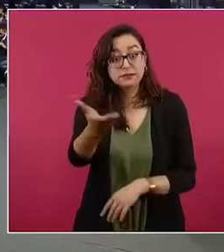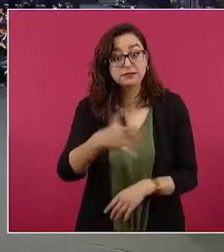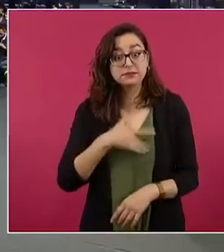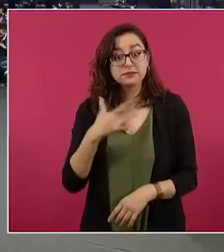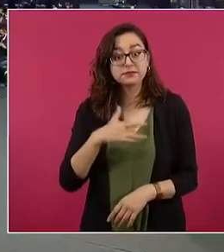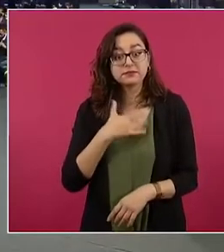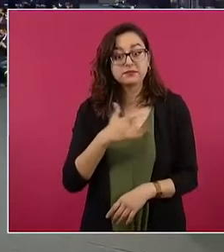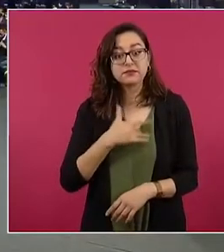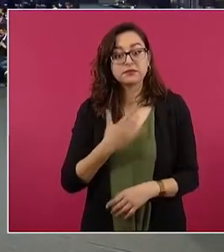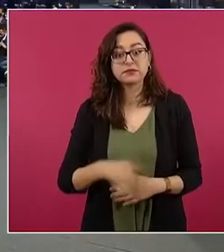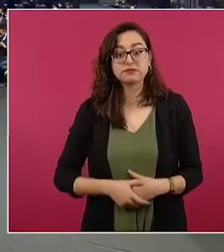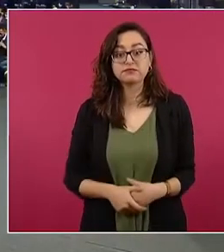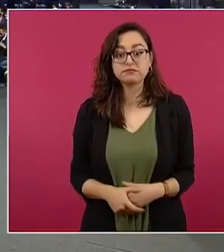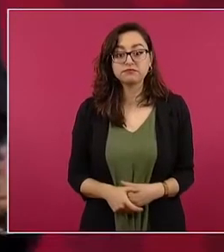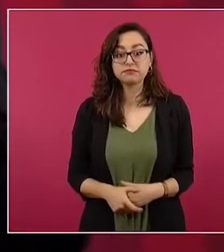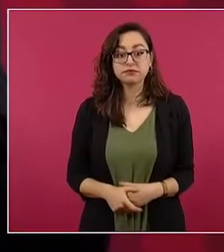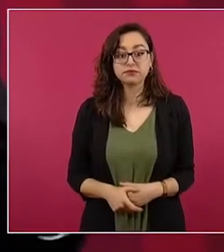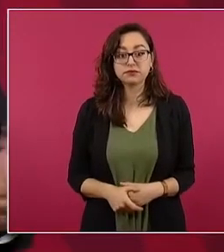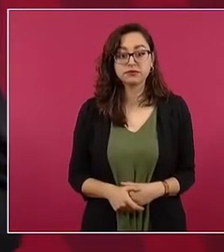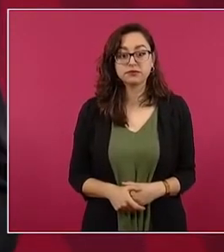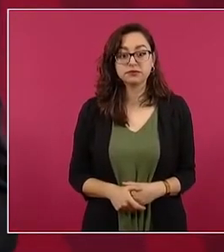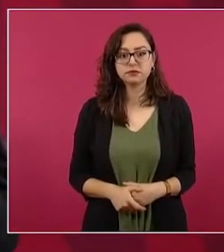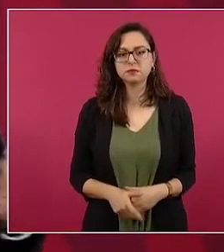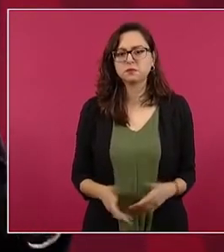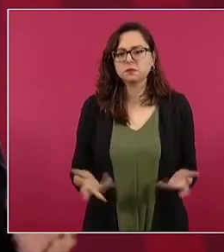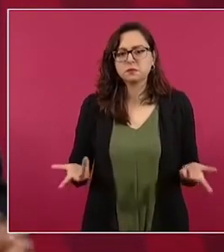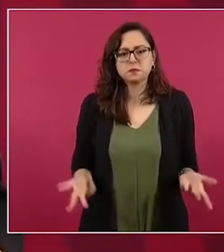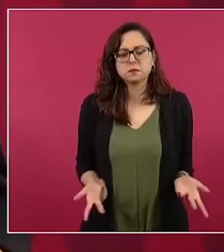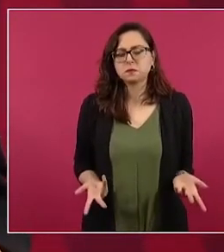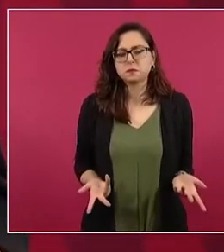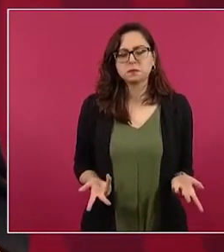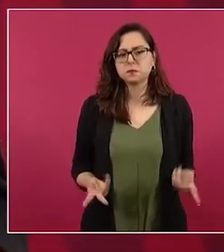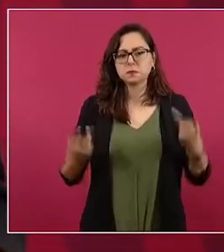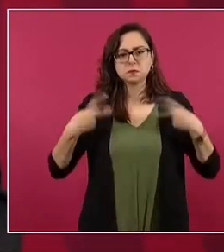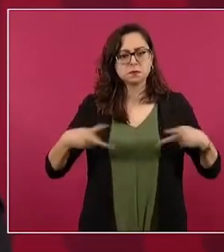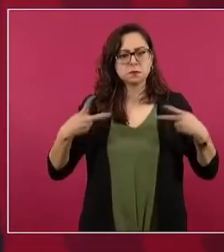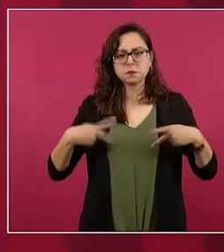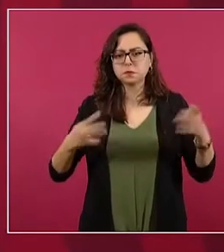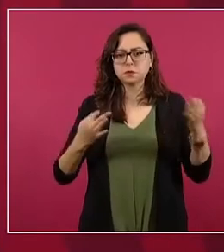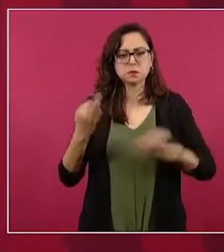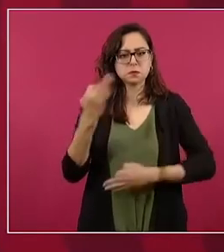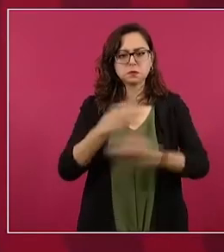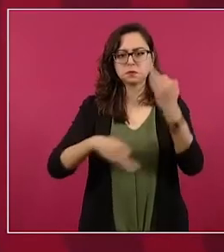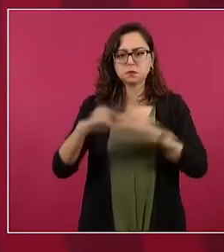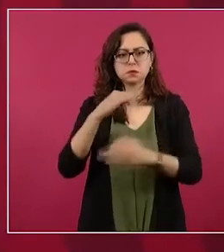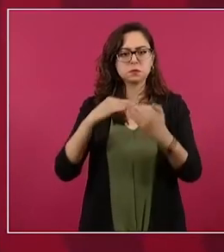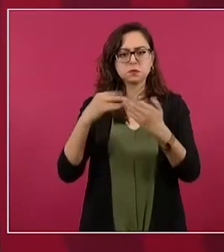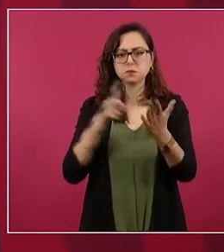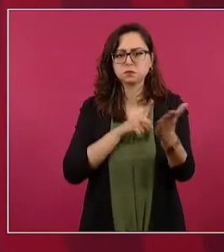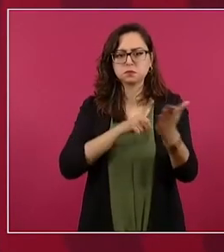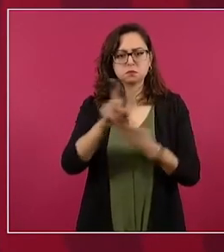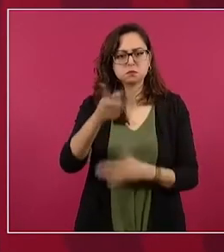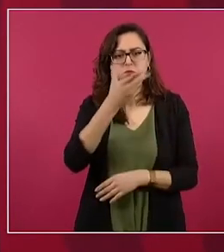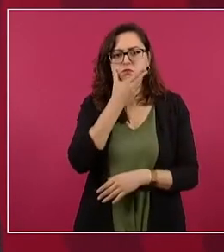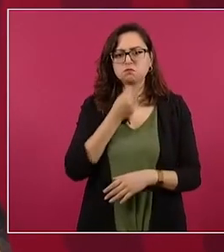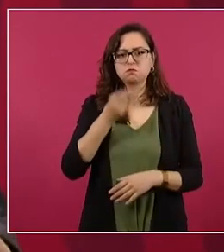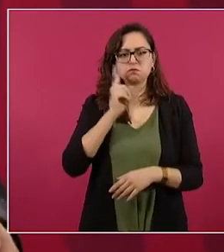No, pues todos tienen derecho, todos tenemos derechos, todos los